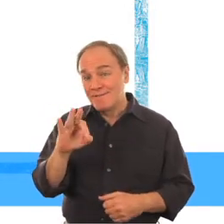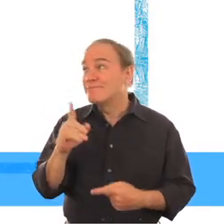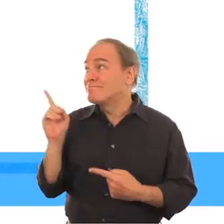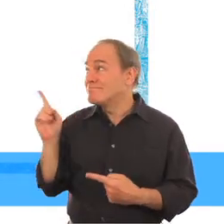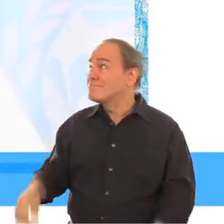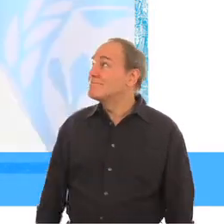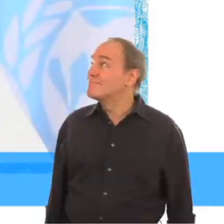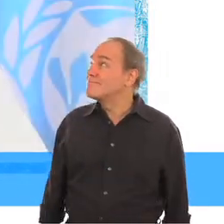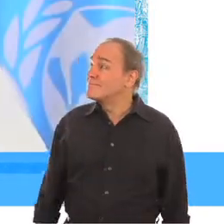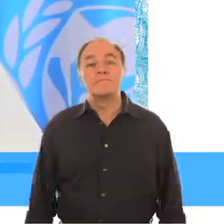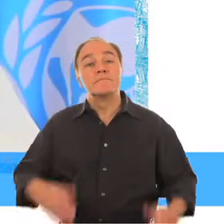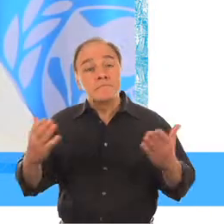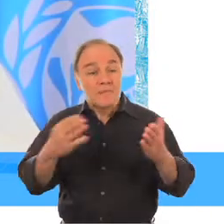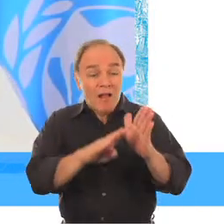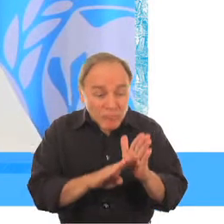Pacífico